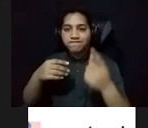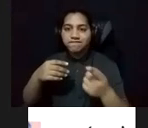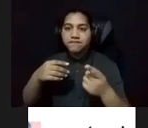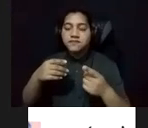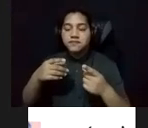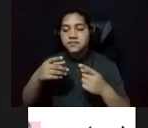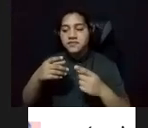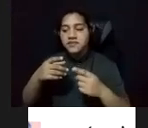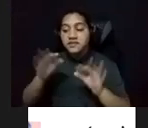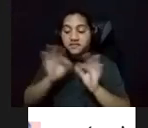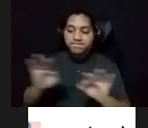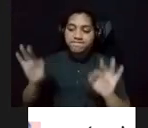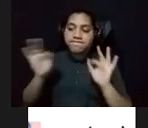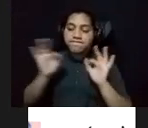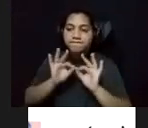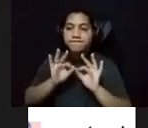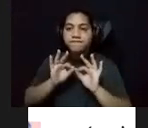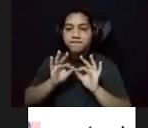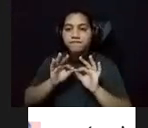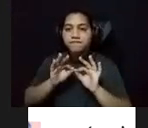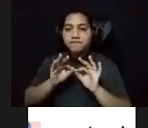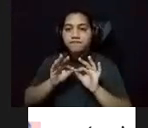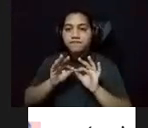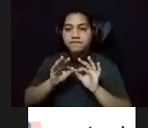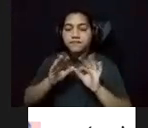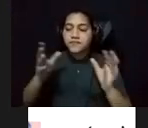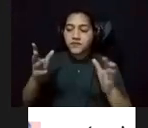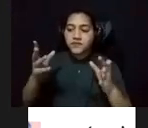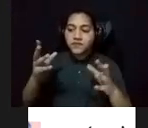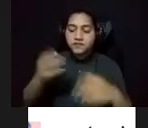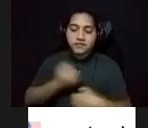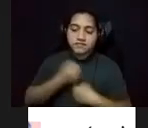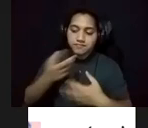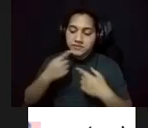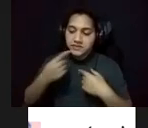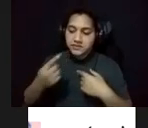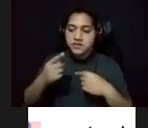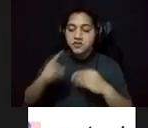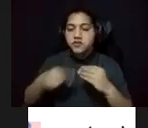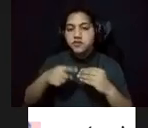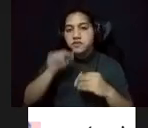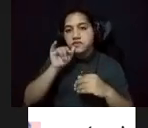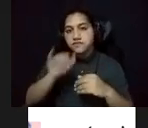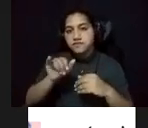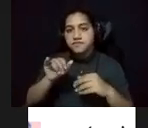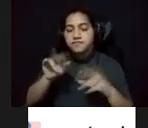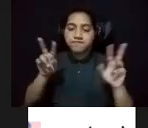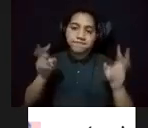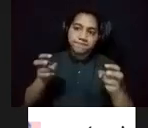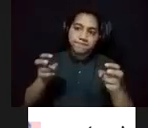una de las expresiones que nos compartió referente a sus producciones visuales. Y citamos,